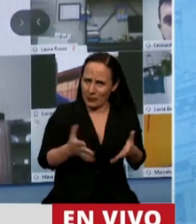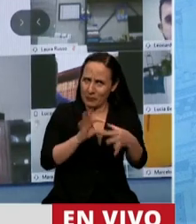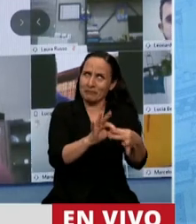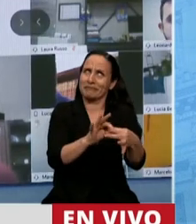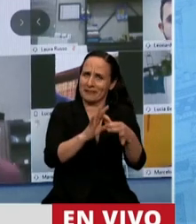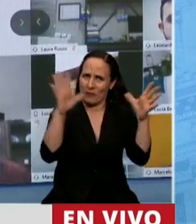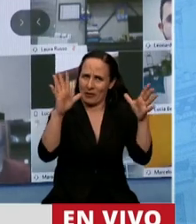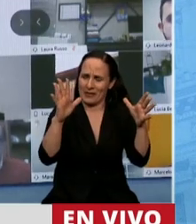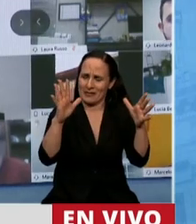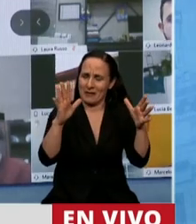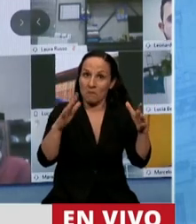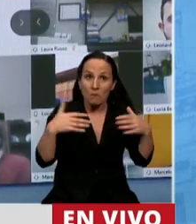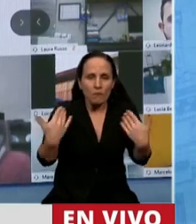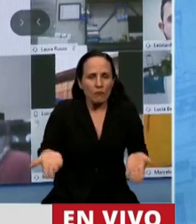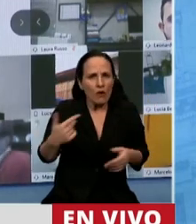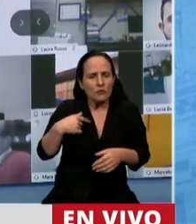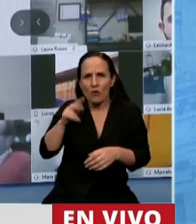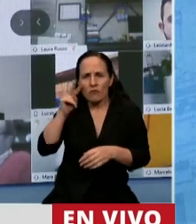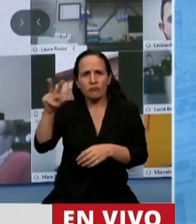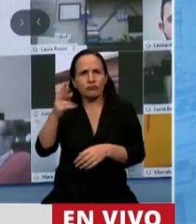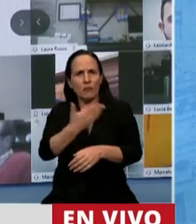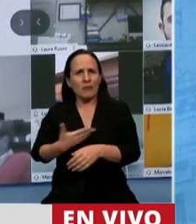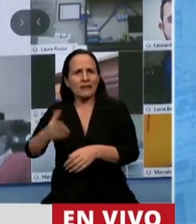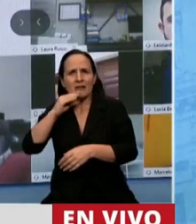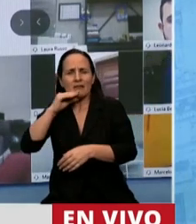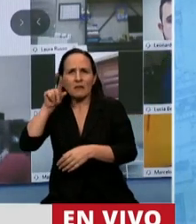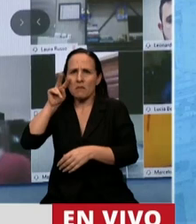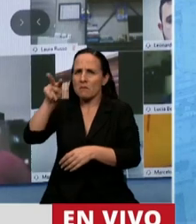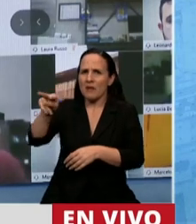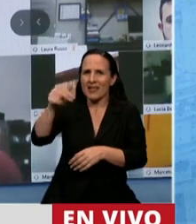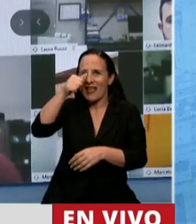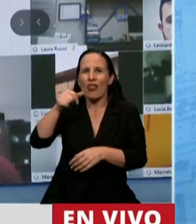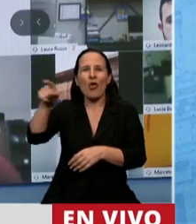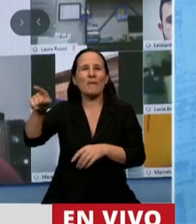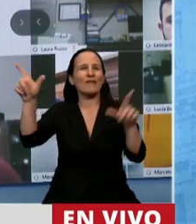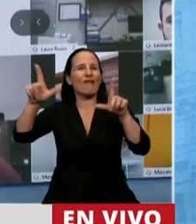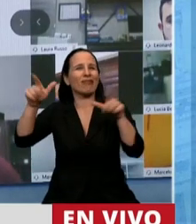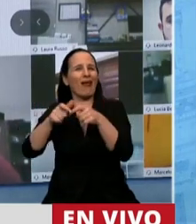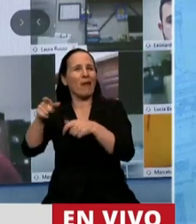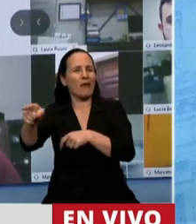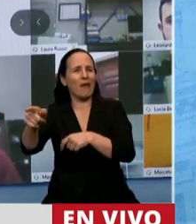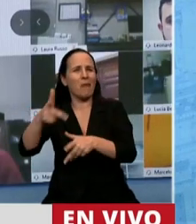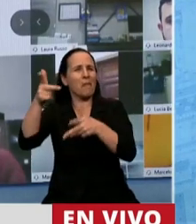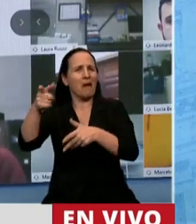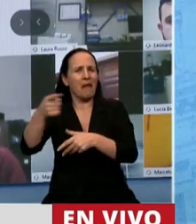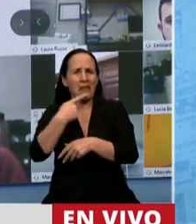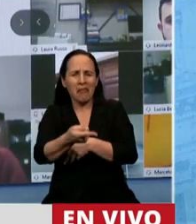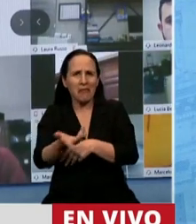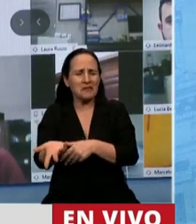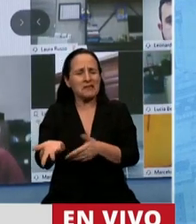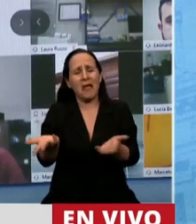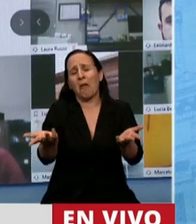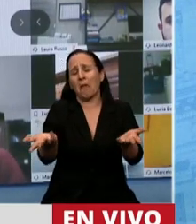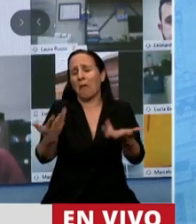nos causa escozor las declaraciones del presidente de la Cámara el domingo en un programa televisivo donde se afirmaba con mucha